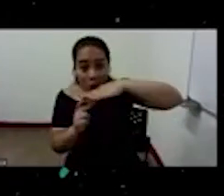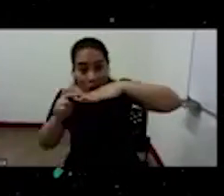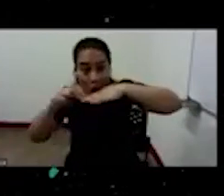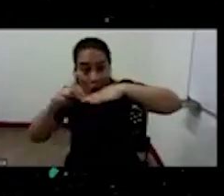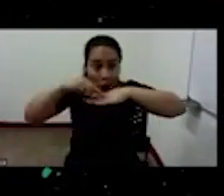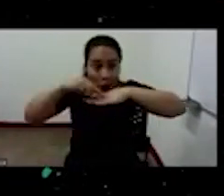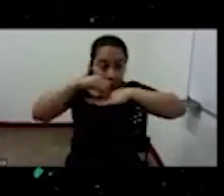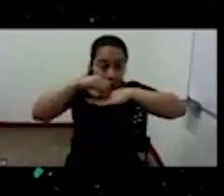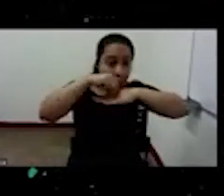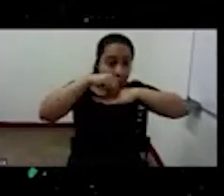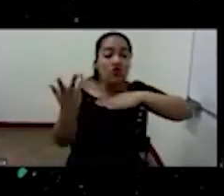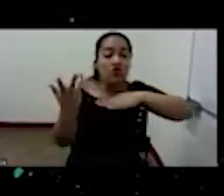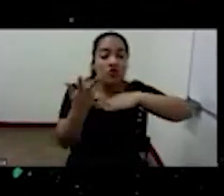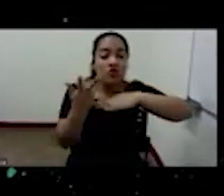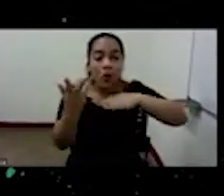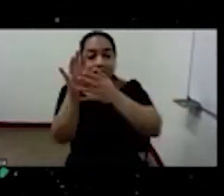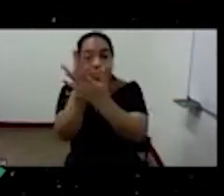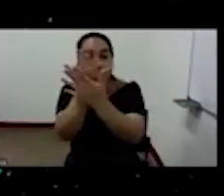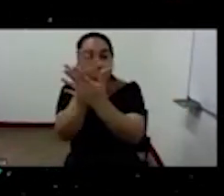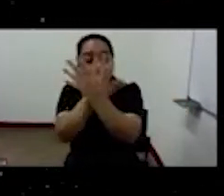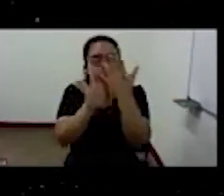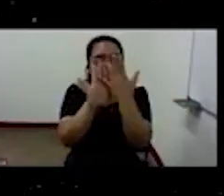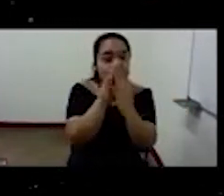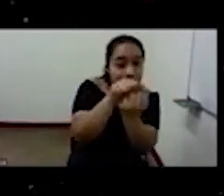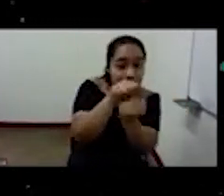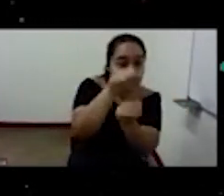espacio del